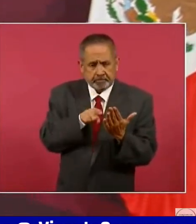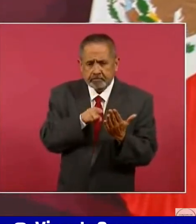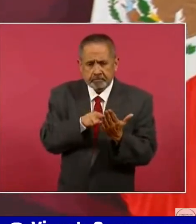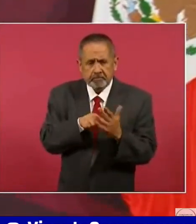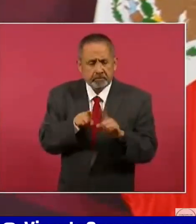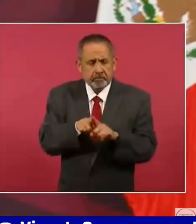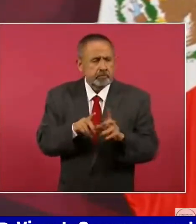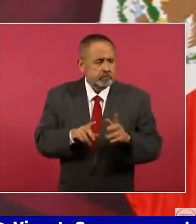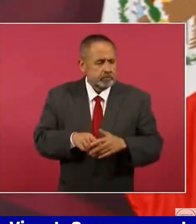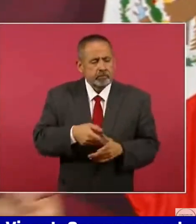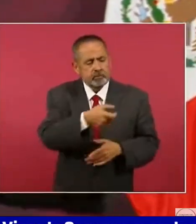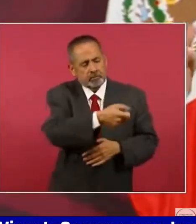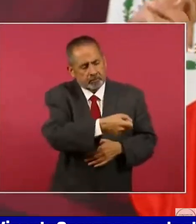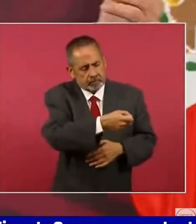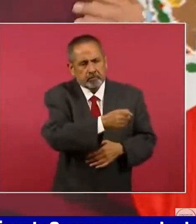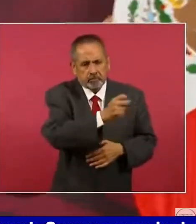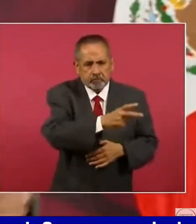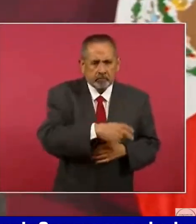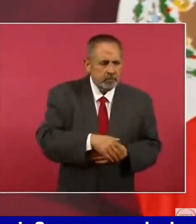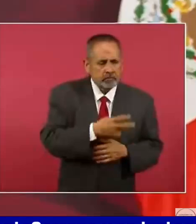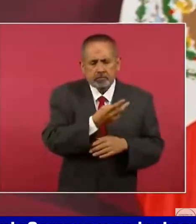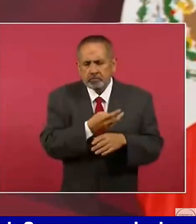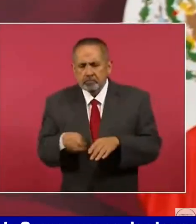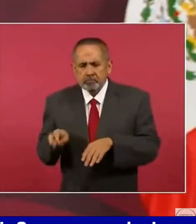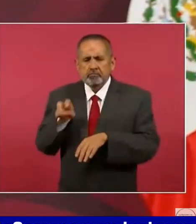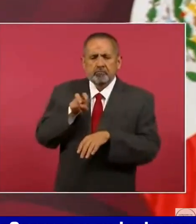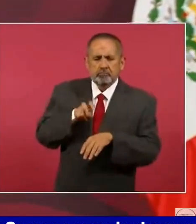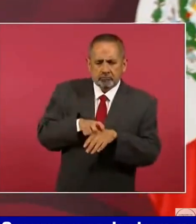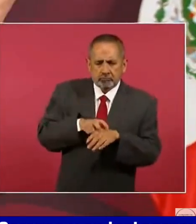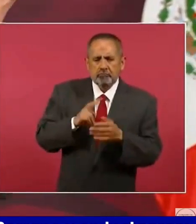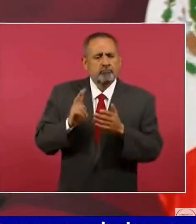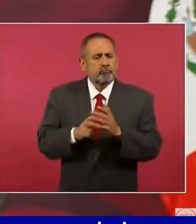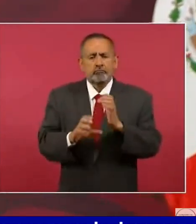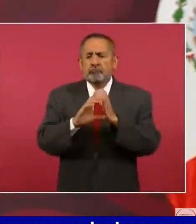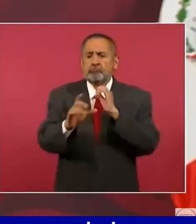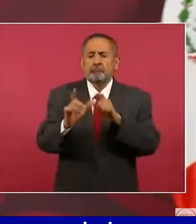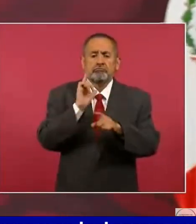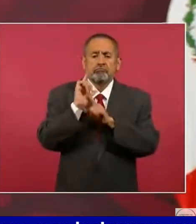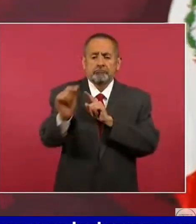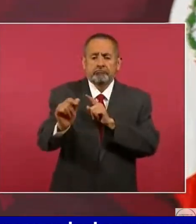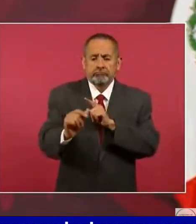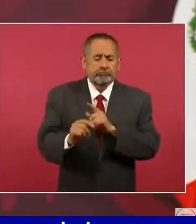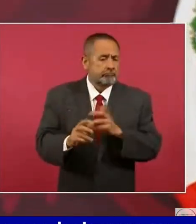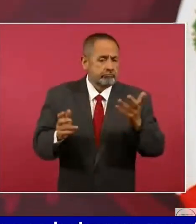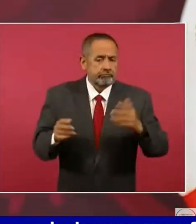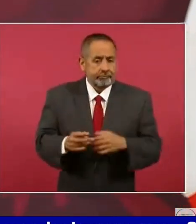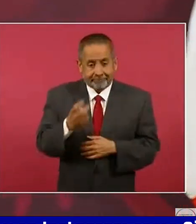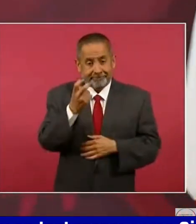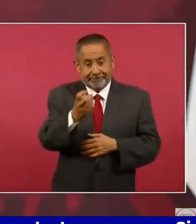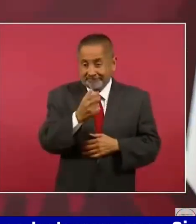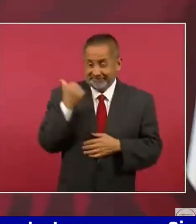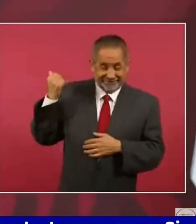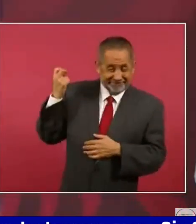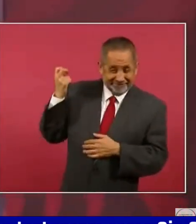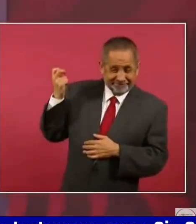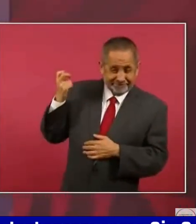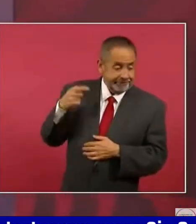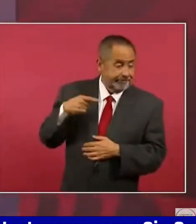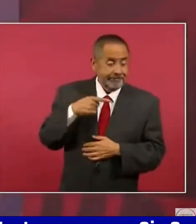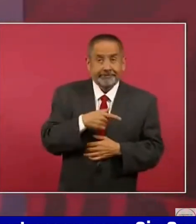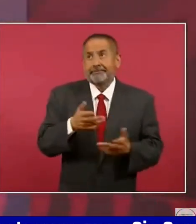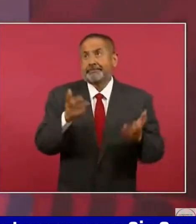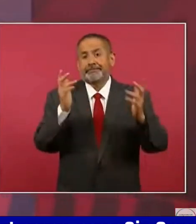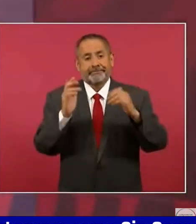Y ya la saludé y me subí de nuevo a la camioneta y ya. Ese es el gran